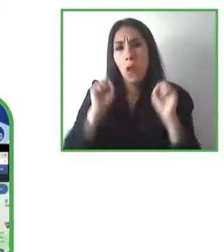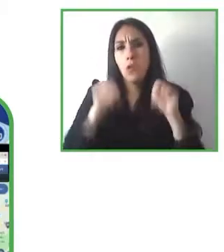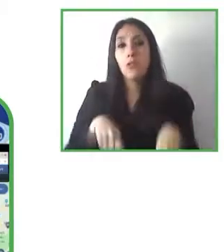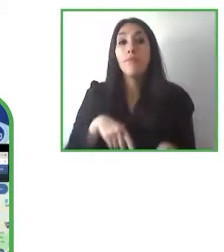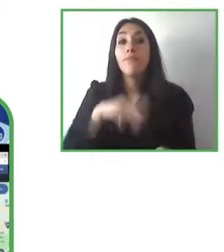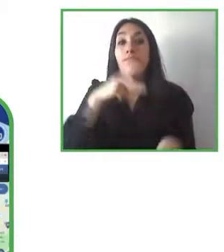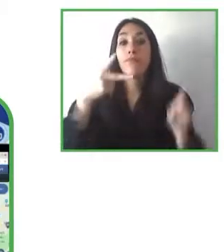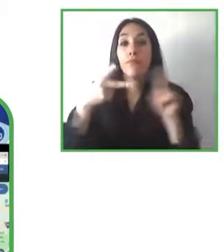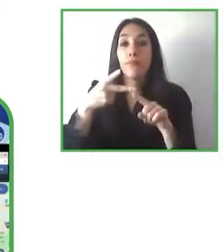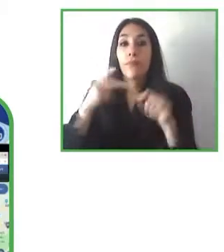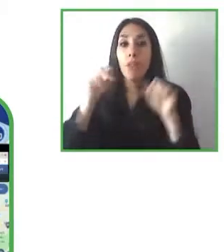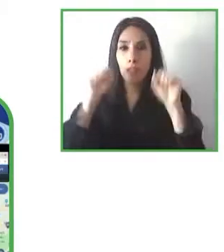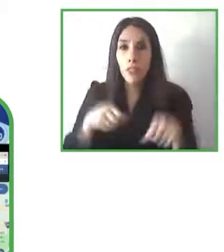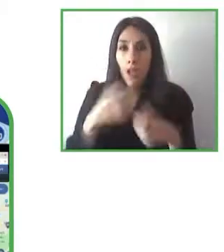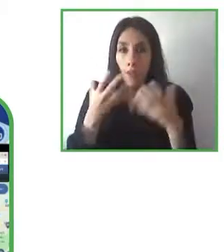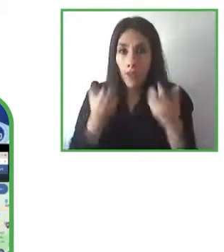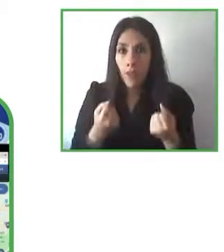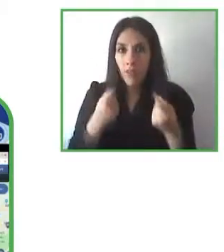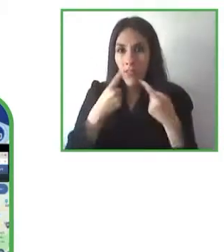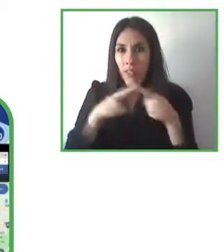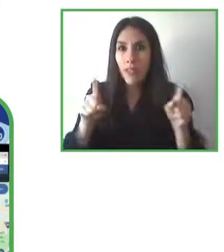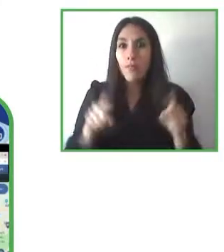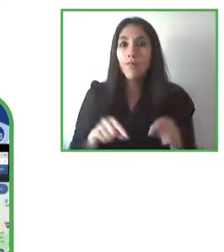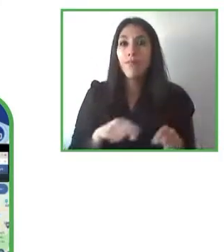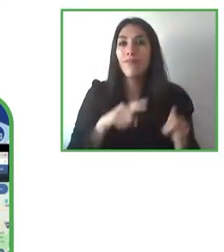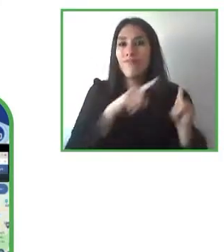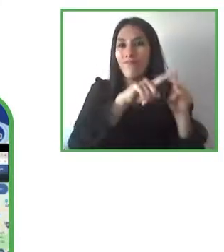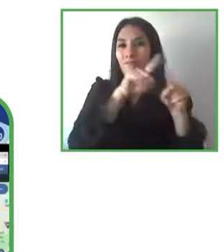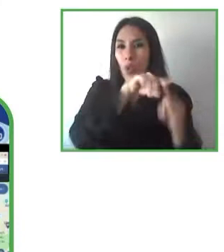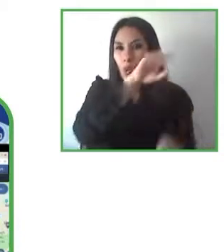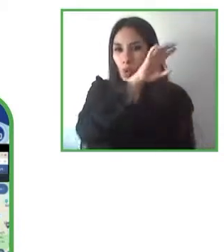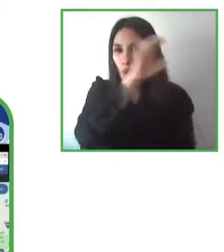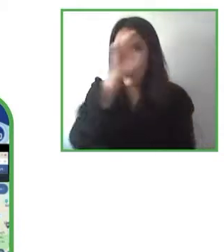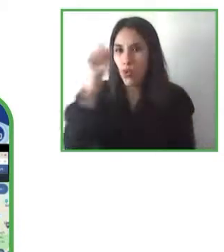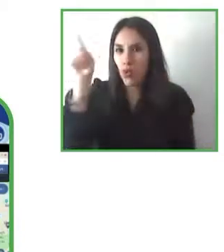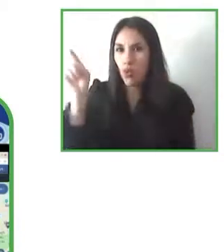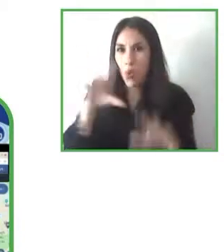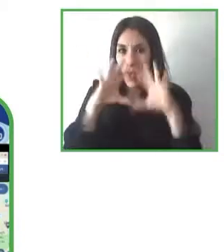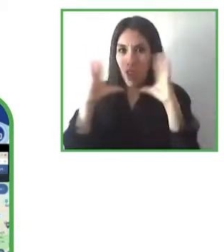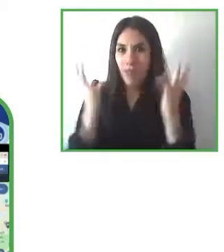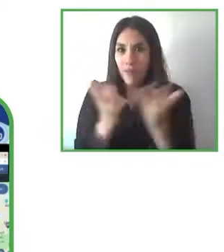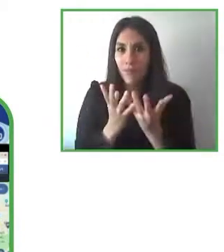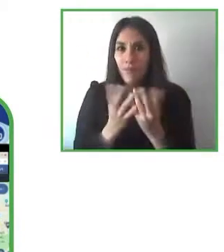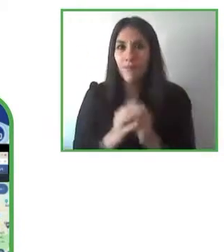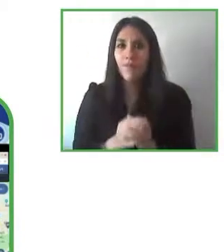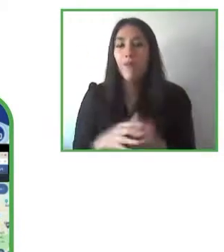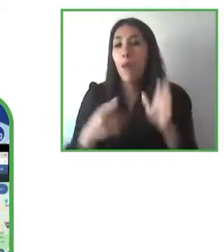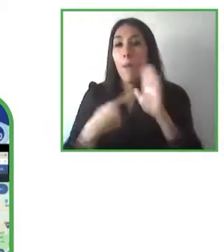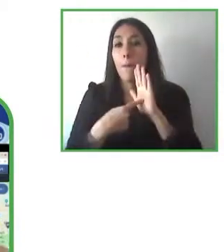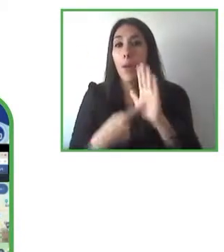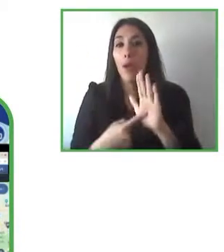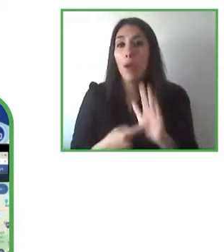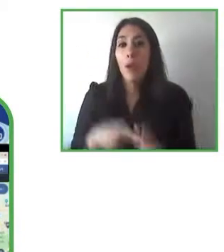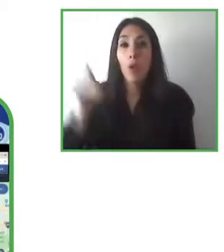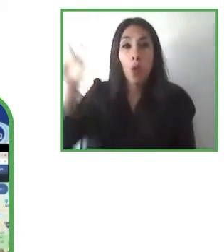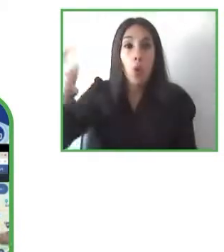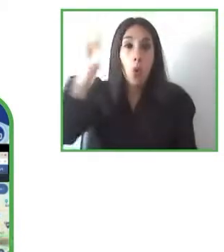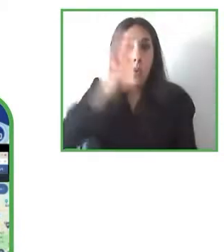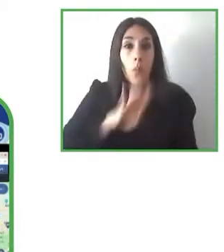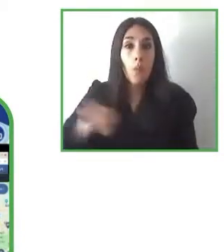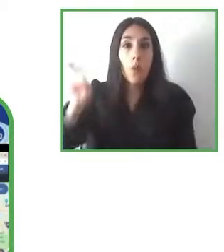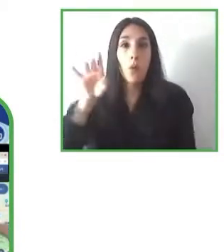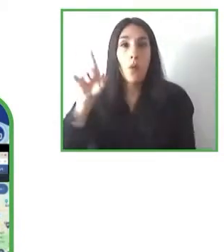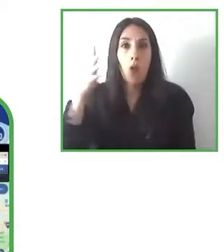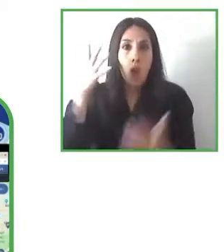en otros continentes pero en el mismo en el mismo continente europeo hay muchísimas diferencias culturales entre un país